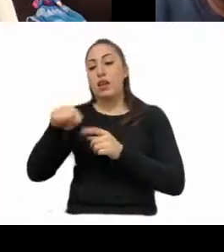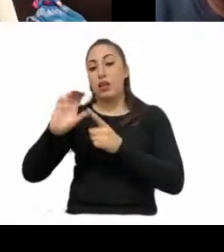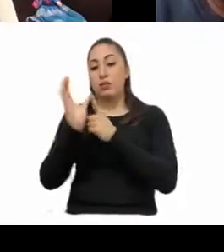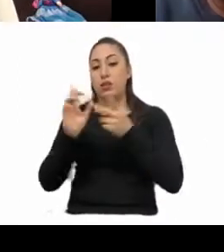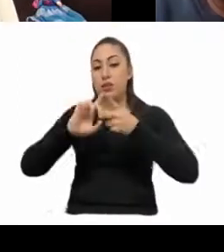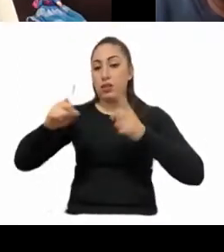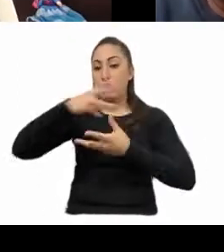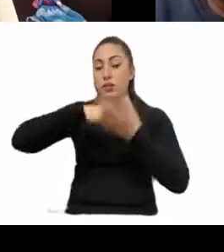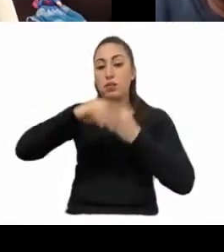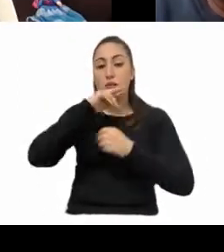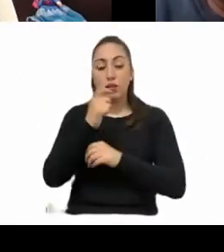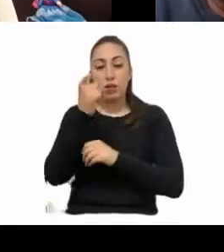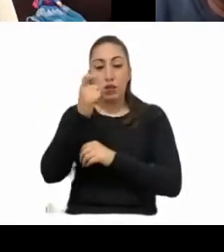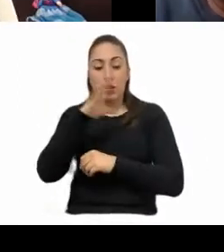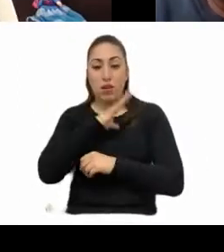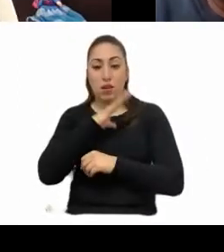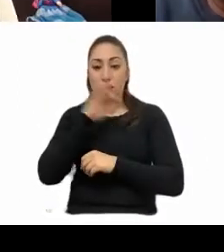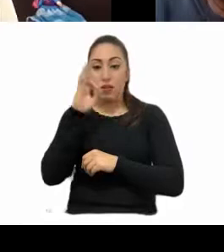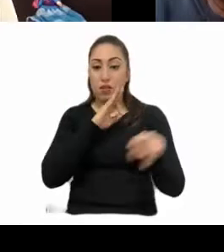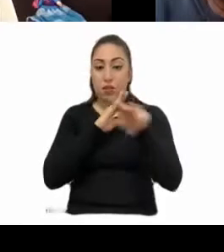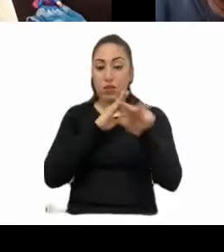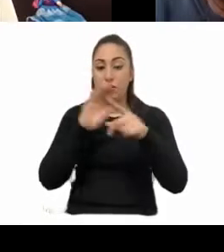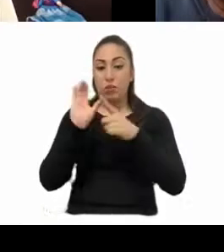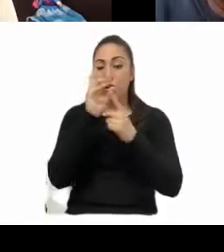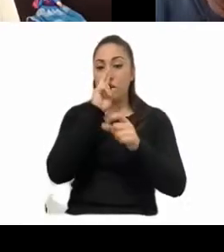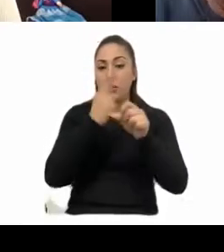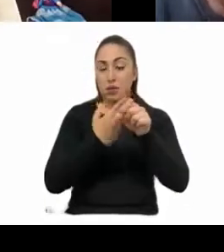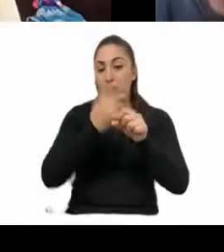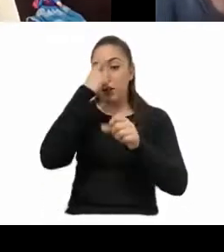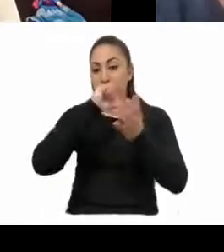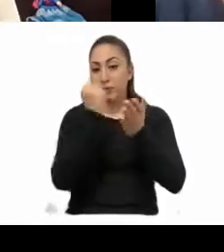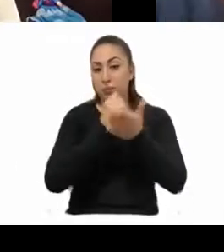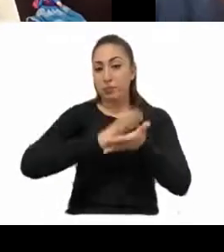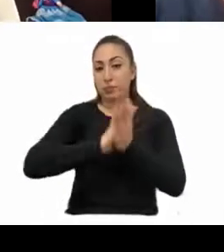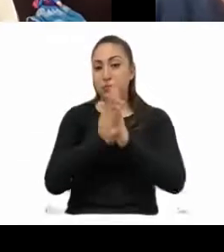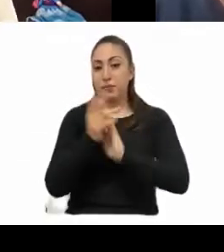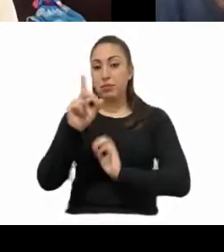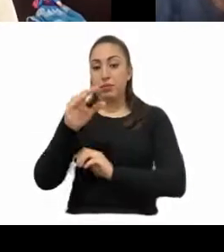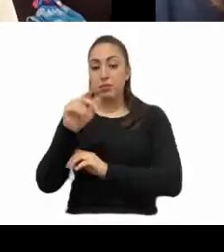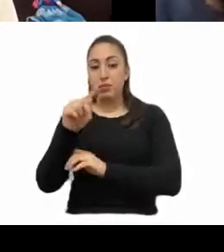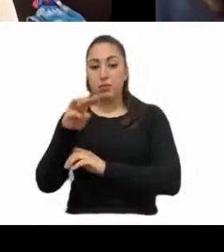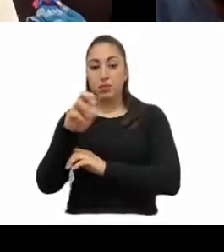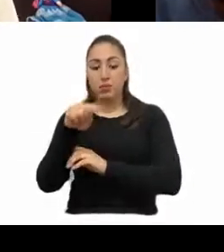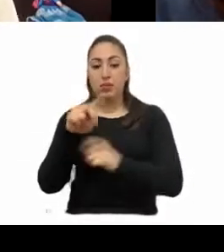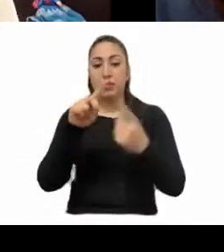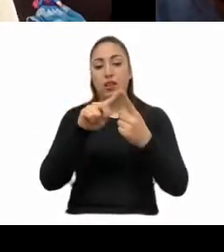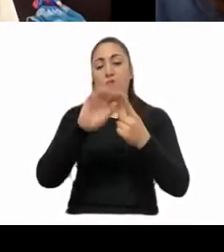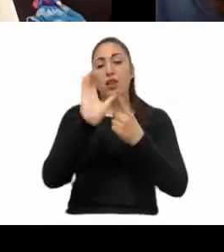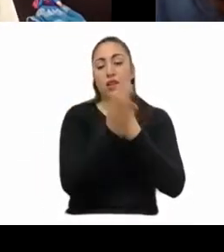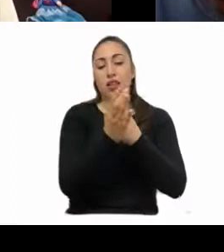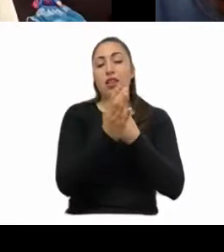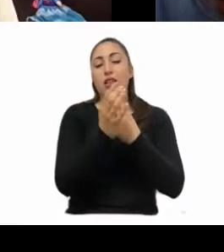Económico, que si las comisiones unidas de administración pública local y de normatividad, estudios y prácticas